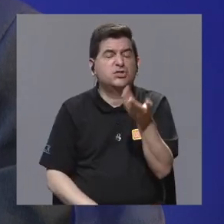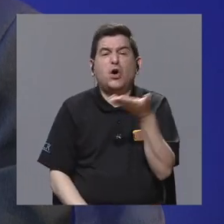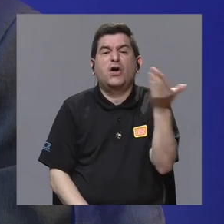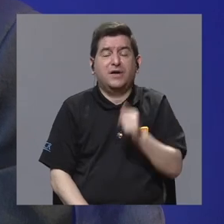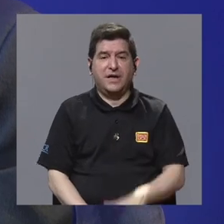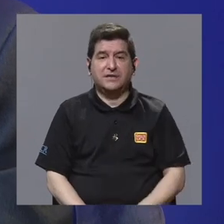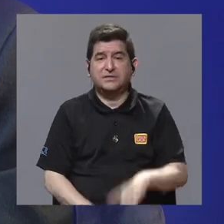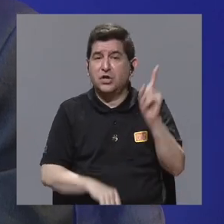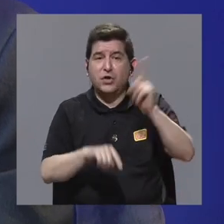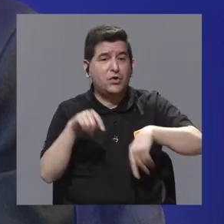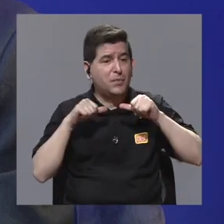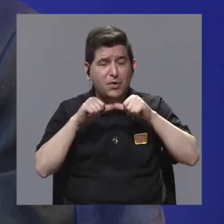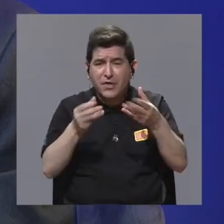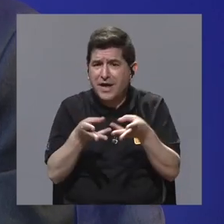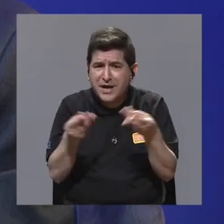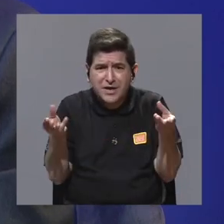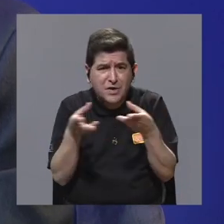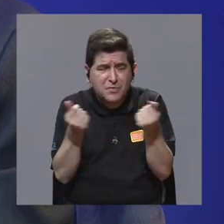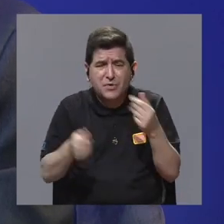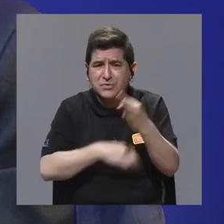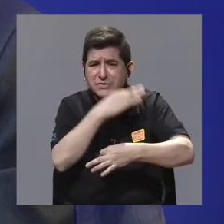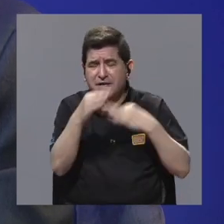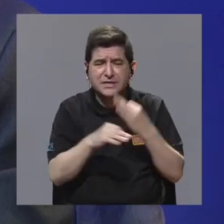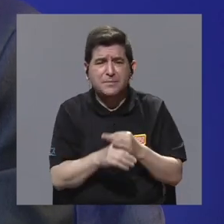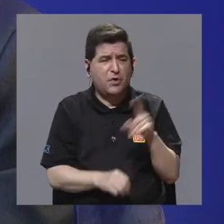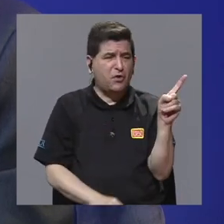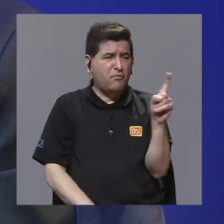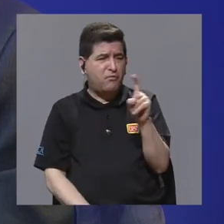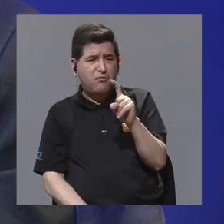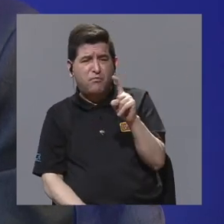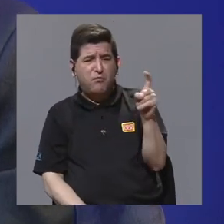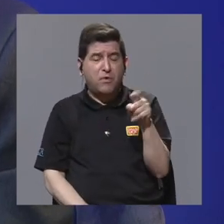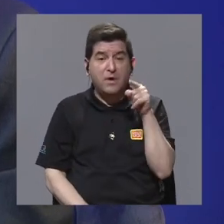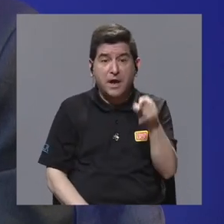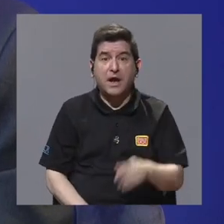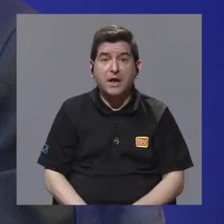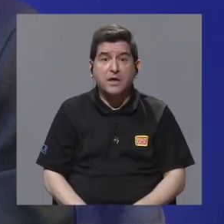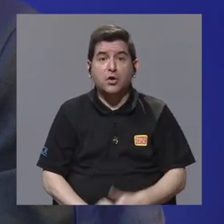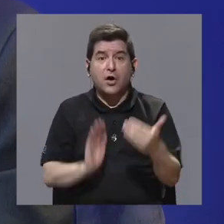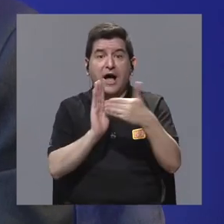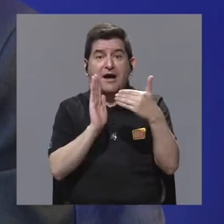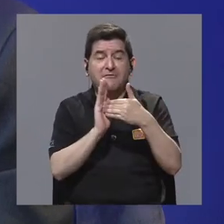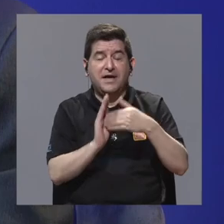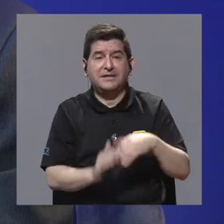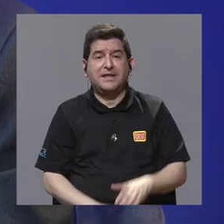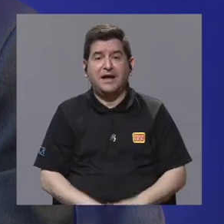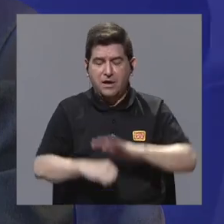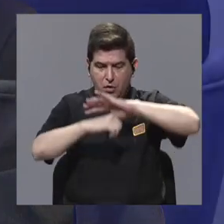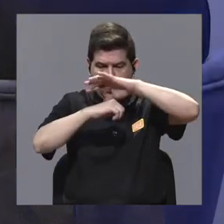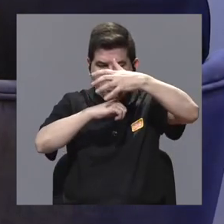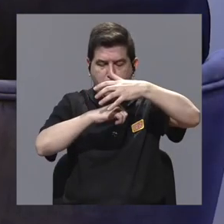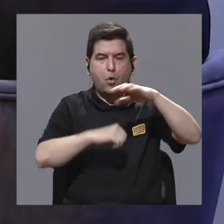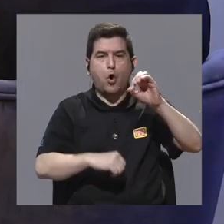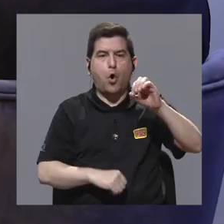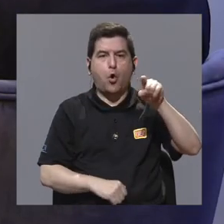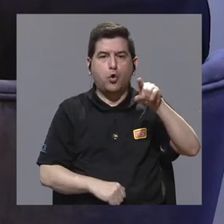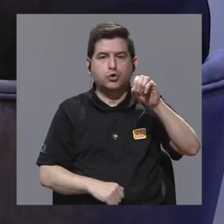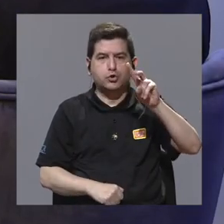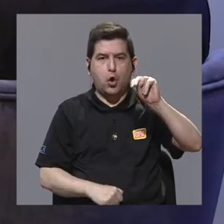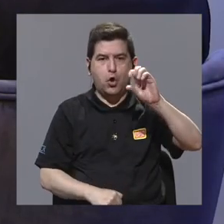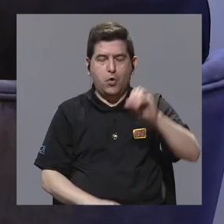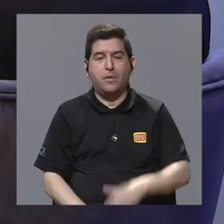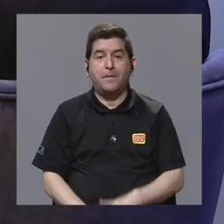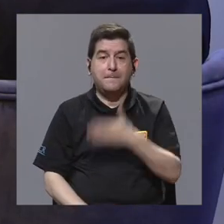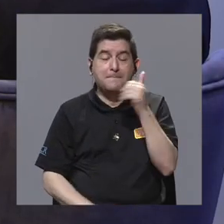es, no podemos seguir produciendo cierto tipo de aerosoles que abren un hueco en la capa de ozono. Ese es uno de los